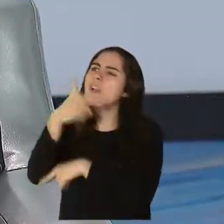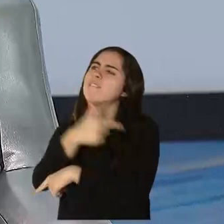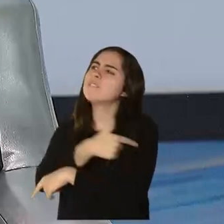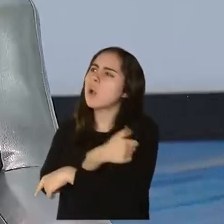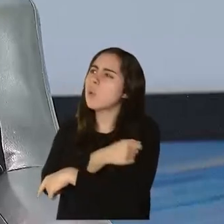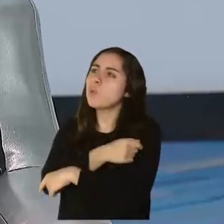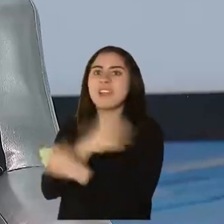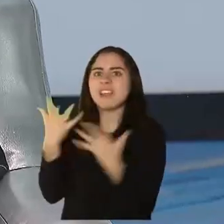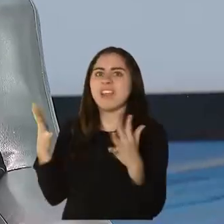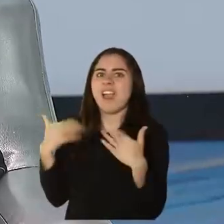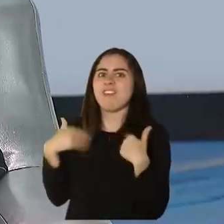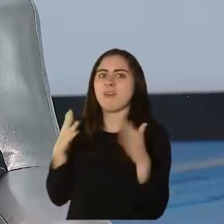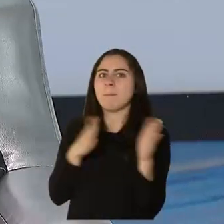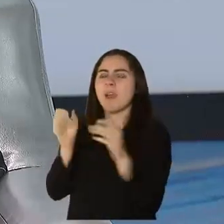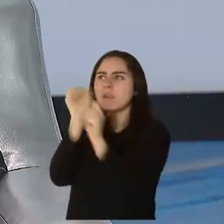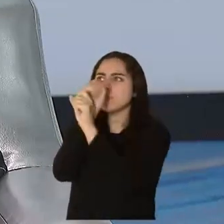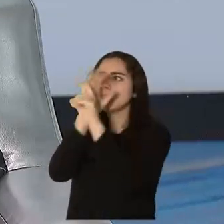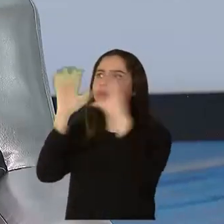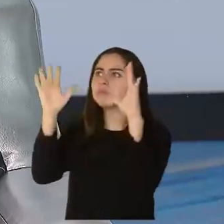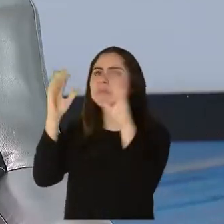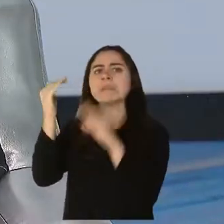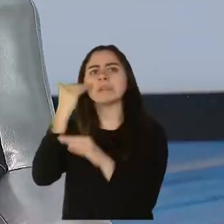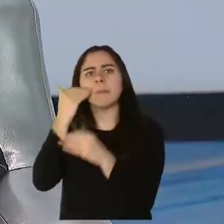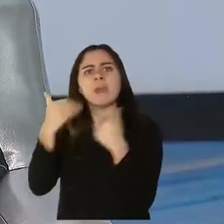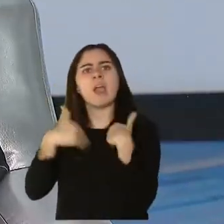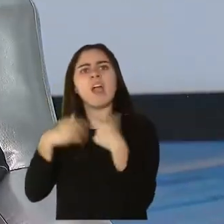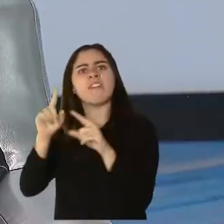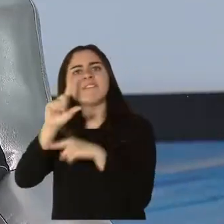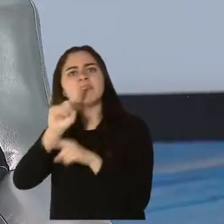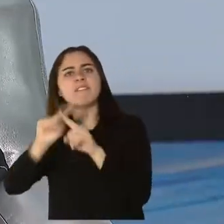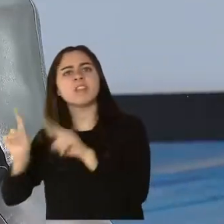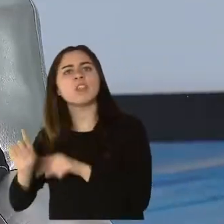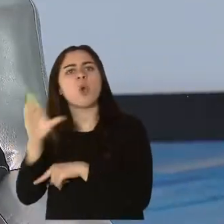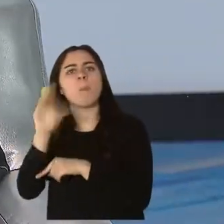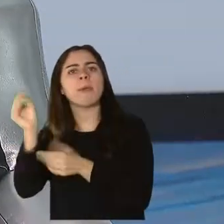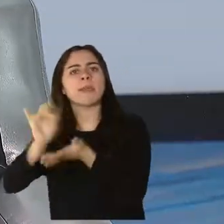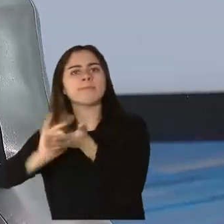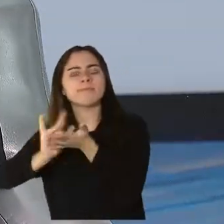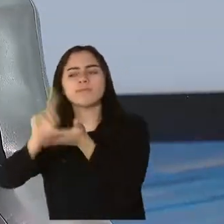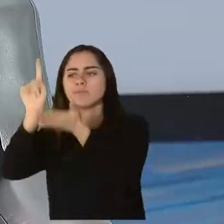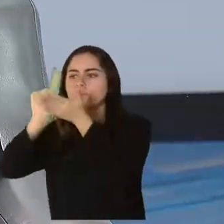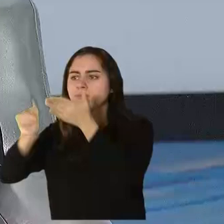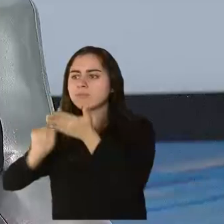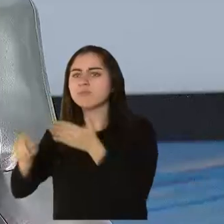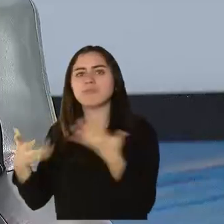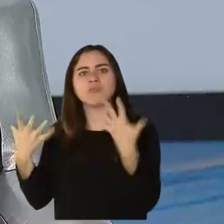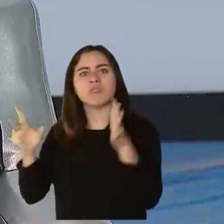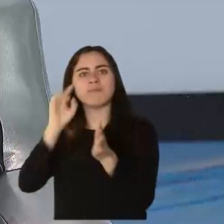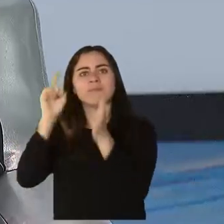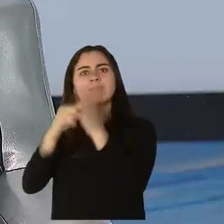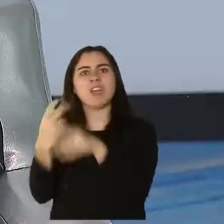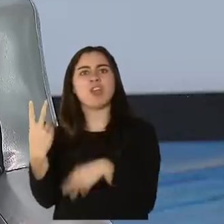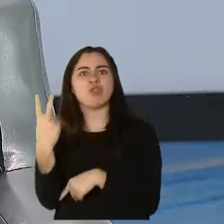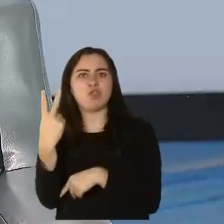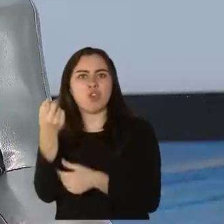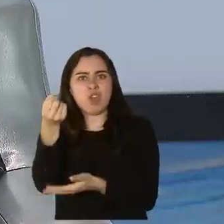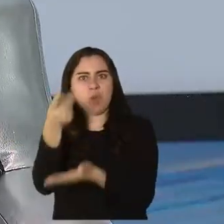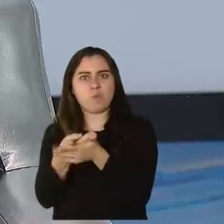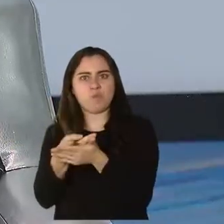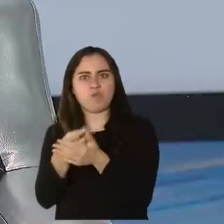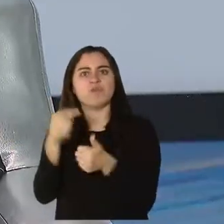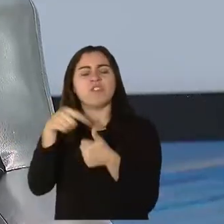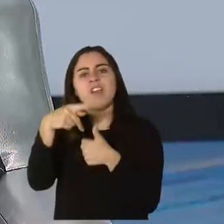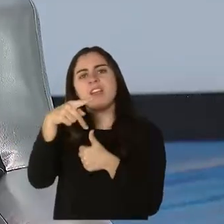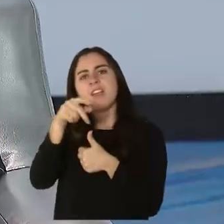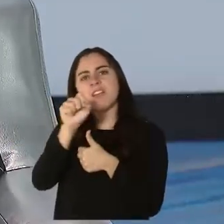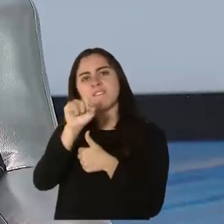Sí sabíamos los proyectos de investigación que estaban corriendo. Afortunadamente salieron dos autorizadas en un periodo cortito de tiempo.